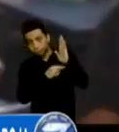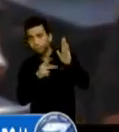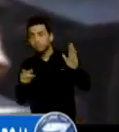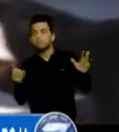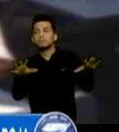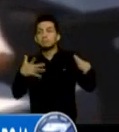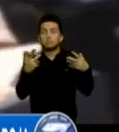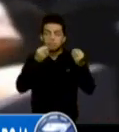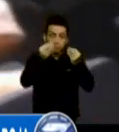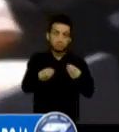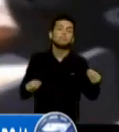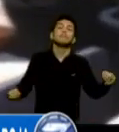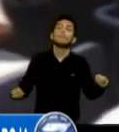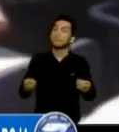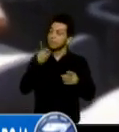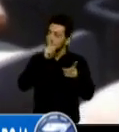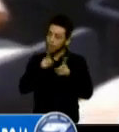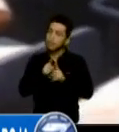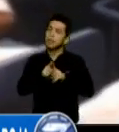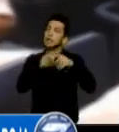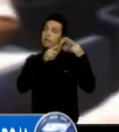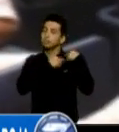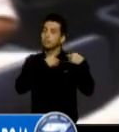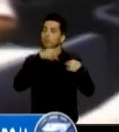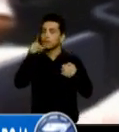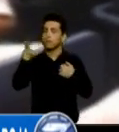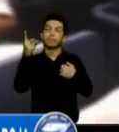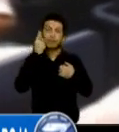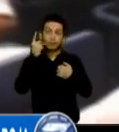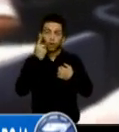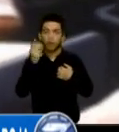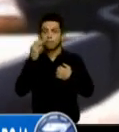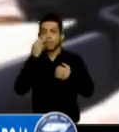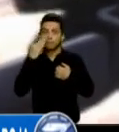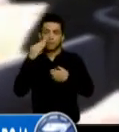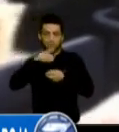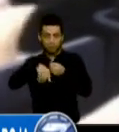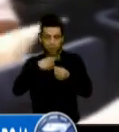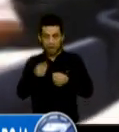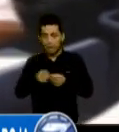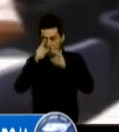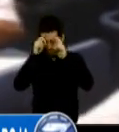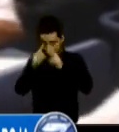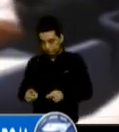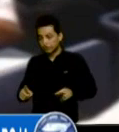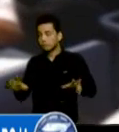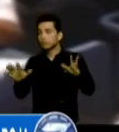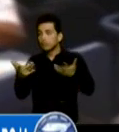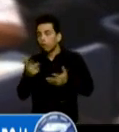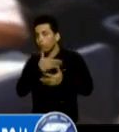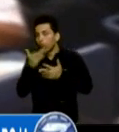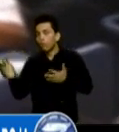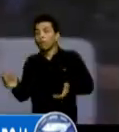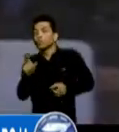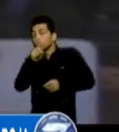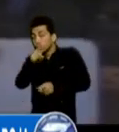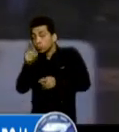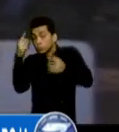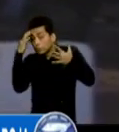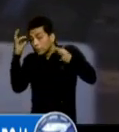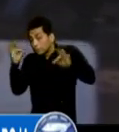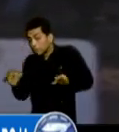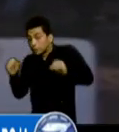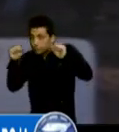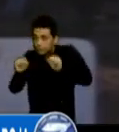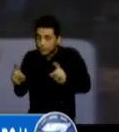bajo estricta responsabilidad de los directores y padres de familia, respetando la voluntariedad de estos últimos quienes decidan el retorno de